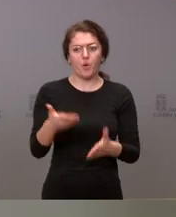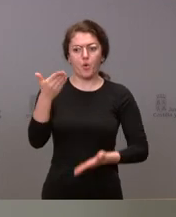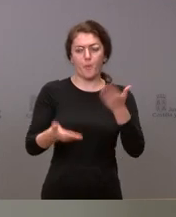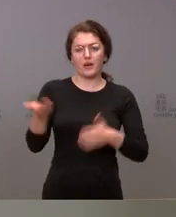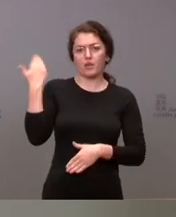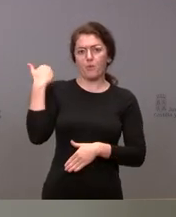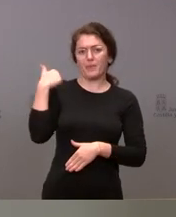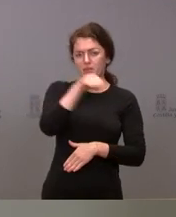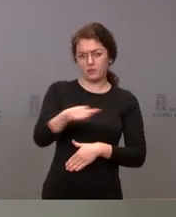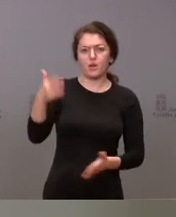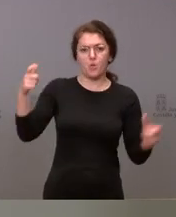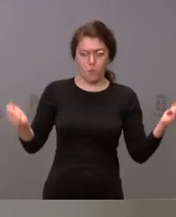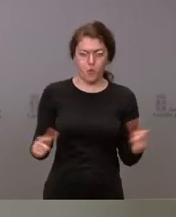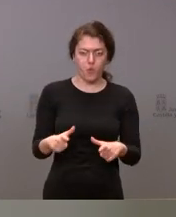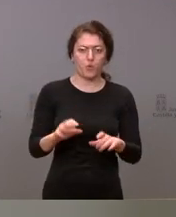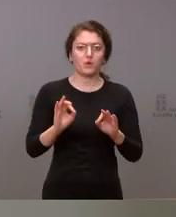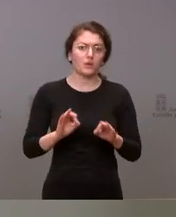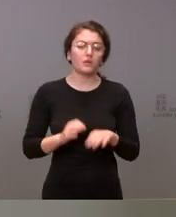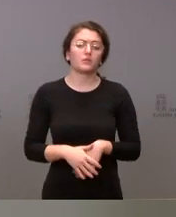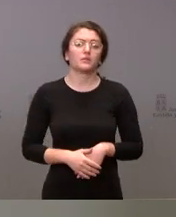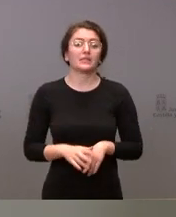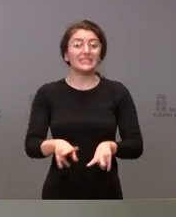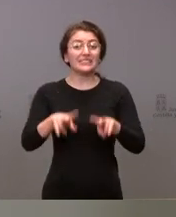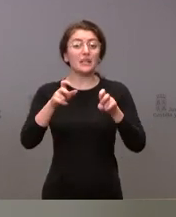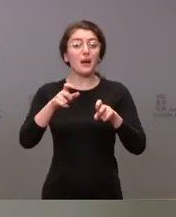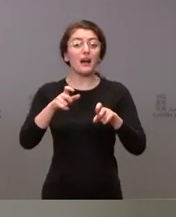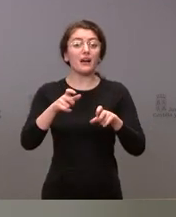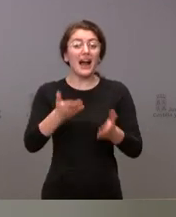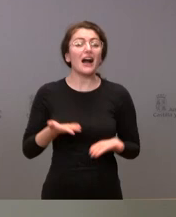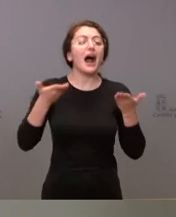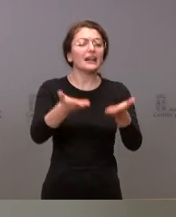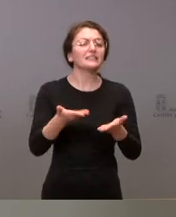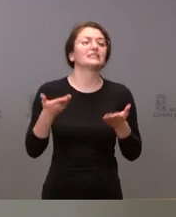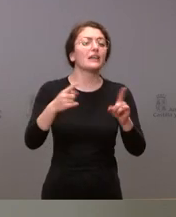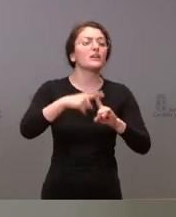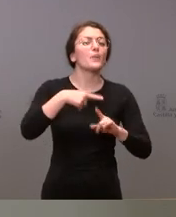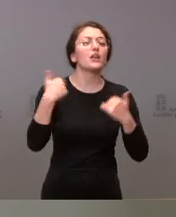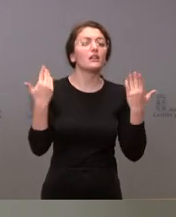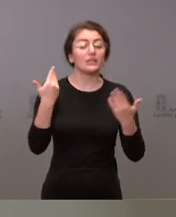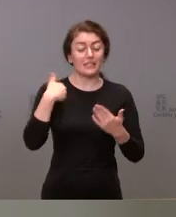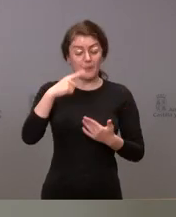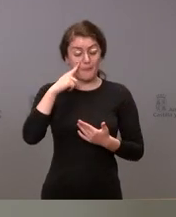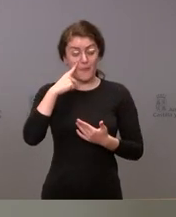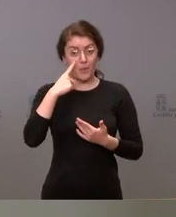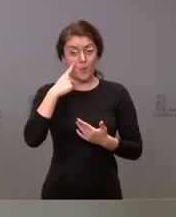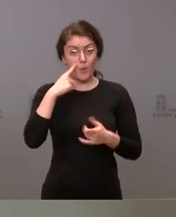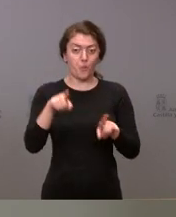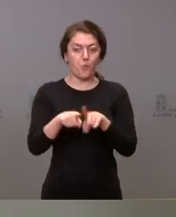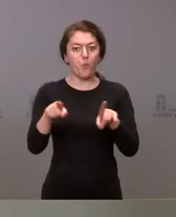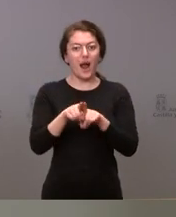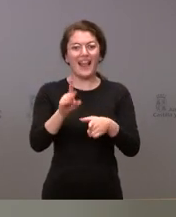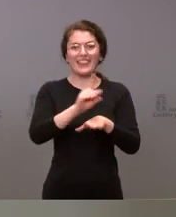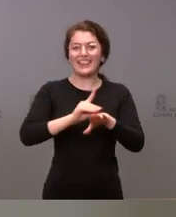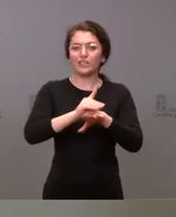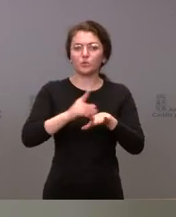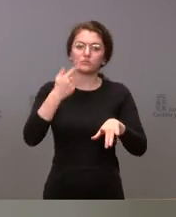semana anterior. Por lo que respecta a nuestro nivel asistencial, también vemos que los datos muestran una tendencia a